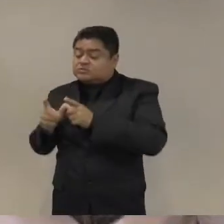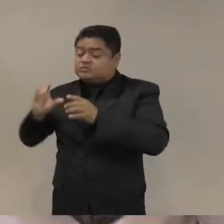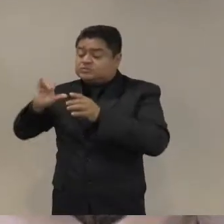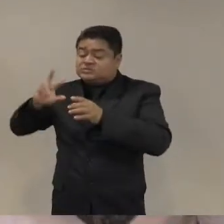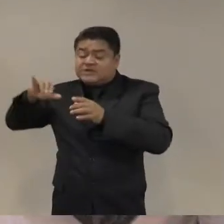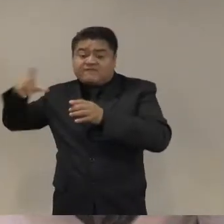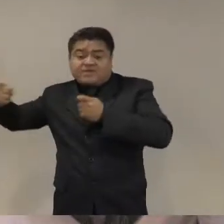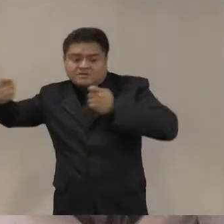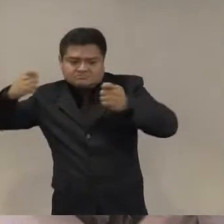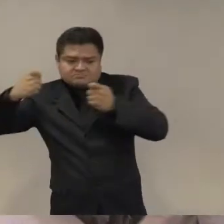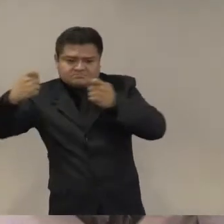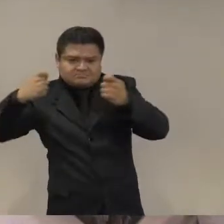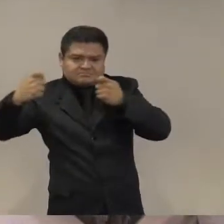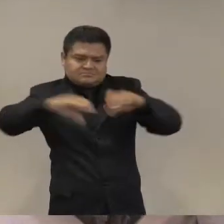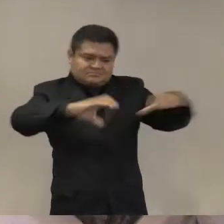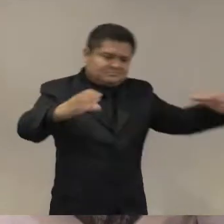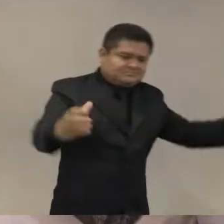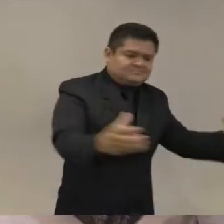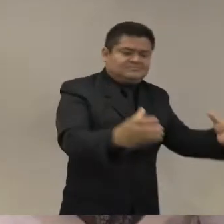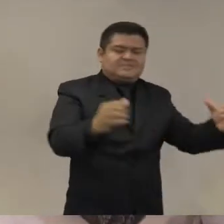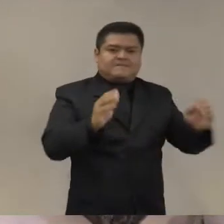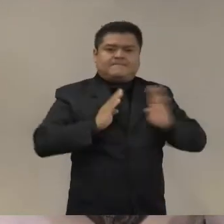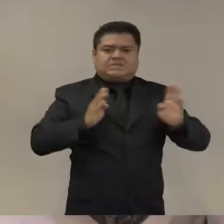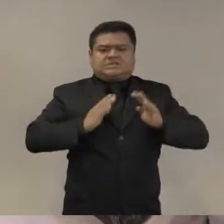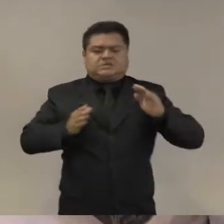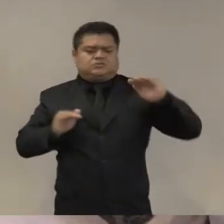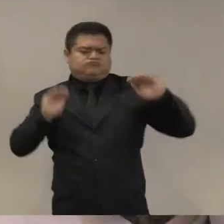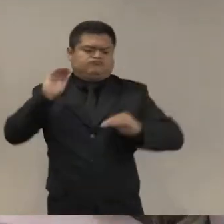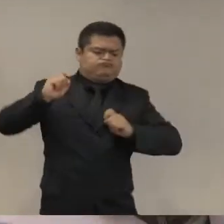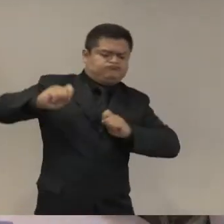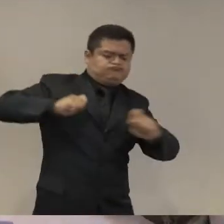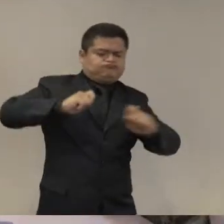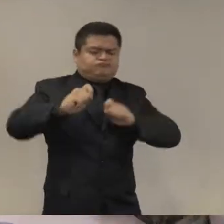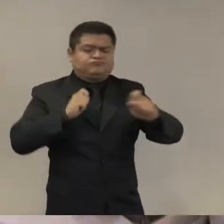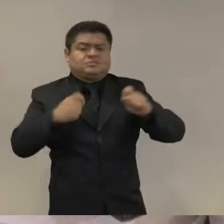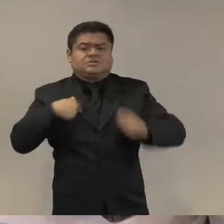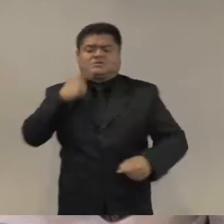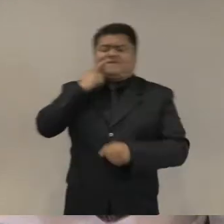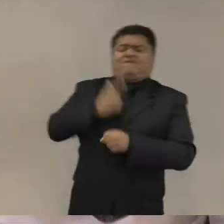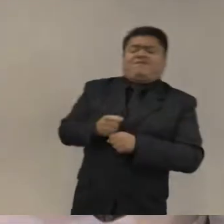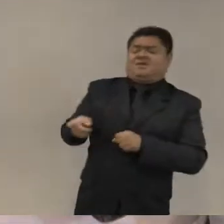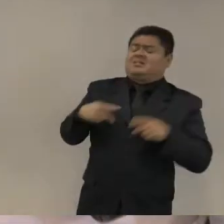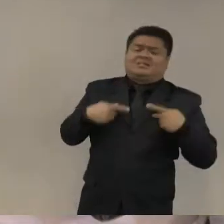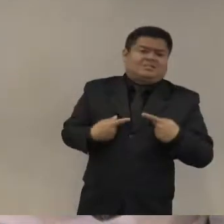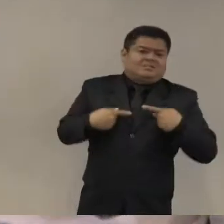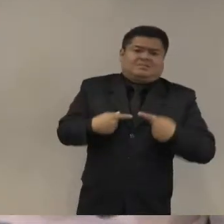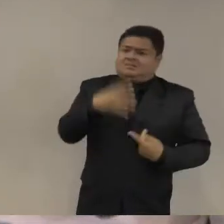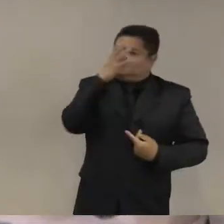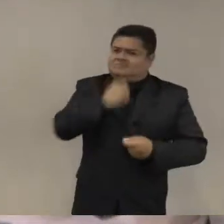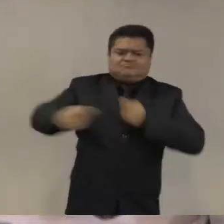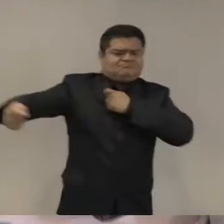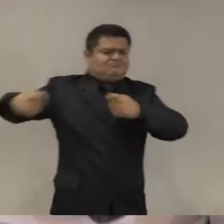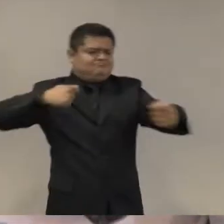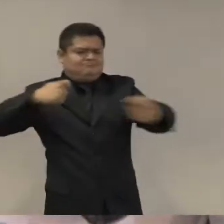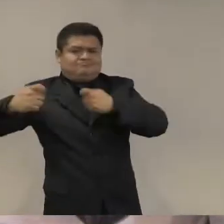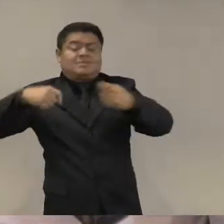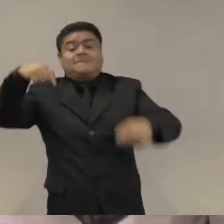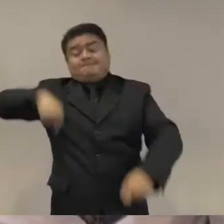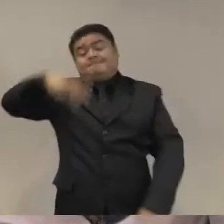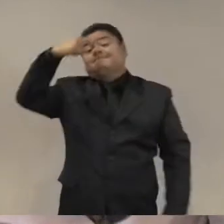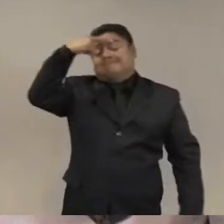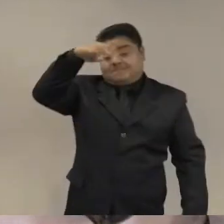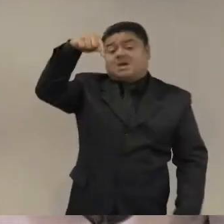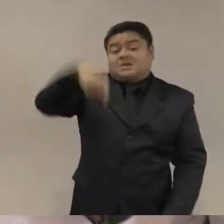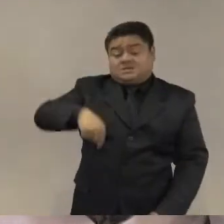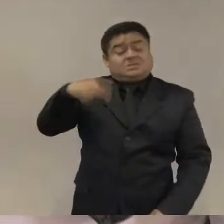realidad yo veo un montón de debilidad en los controles civiles y México desafortunadamente es un ejemplo muy claro de eso